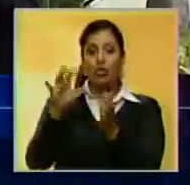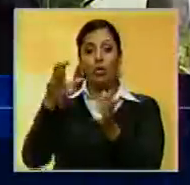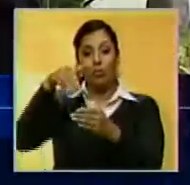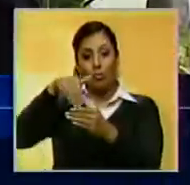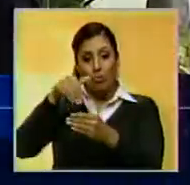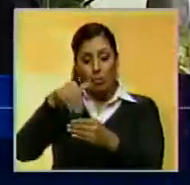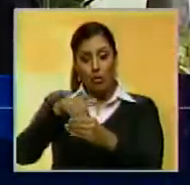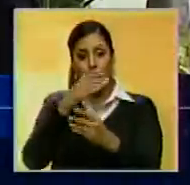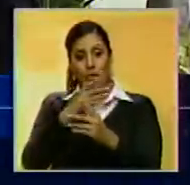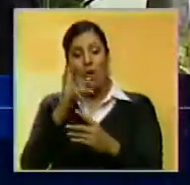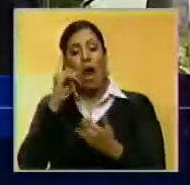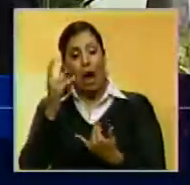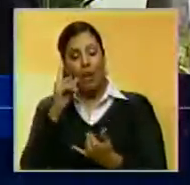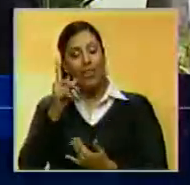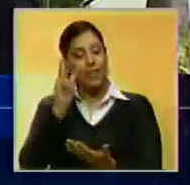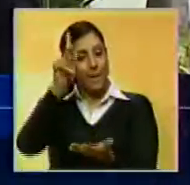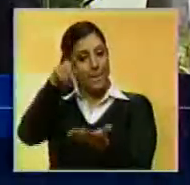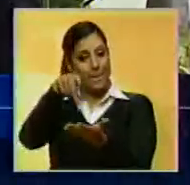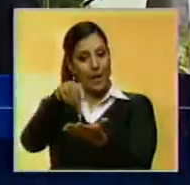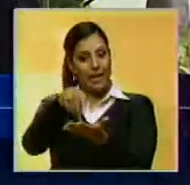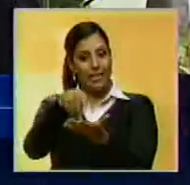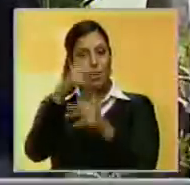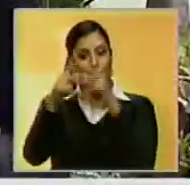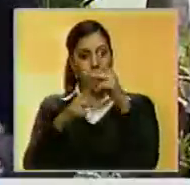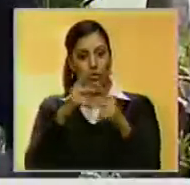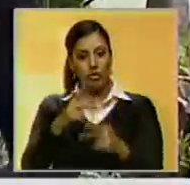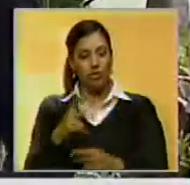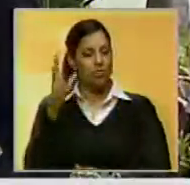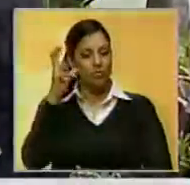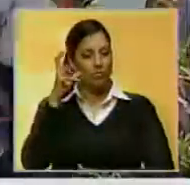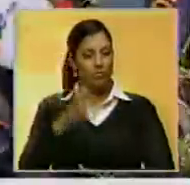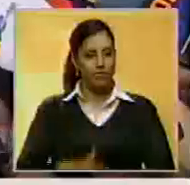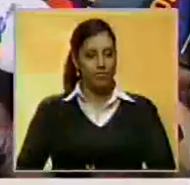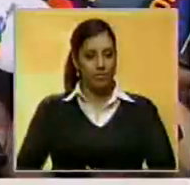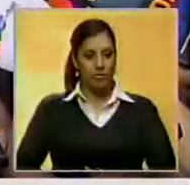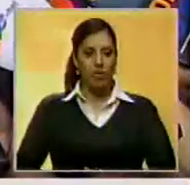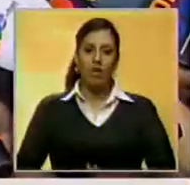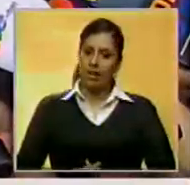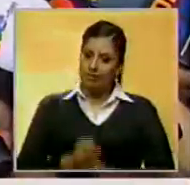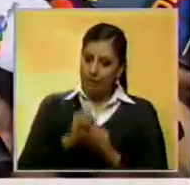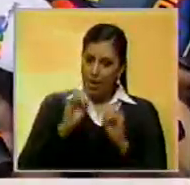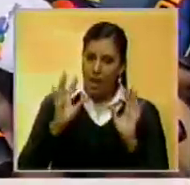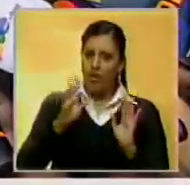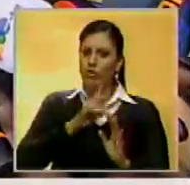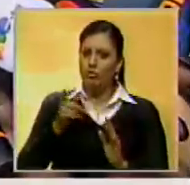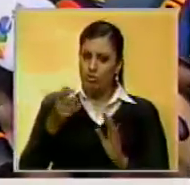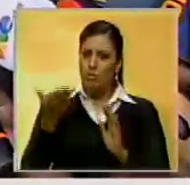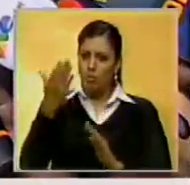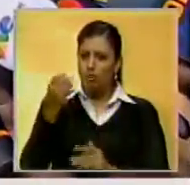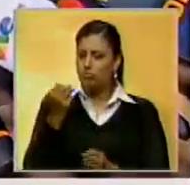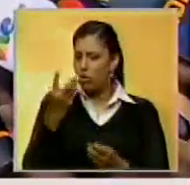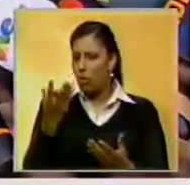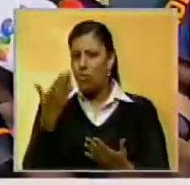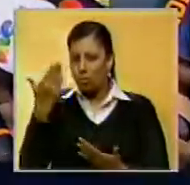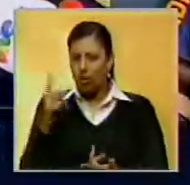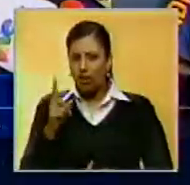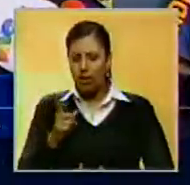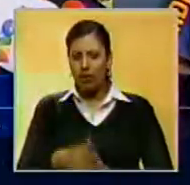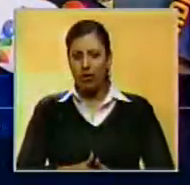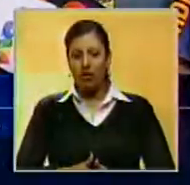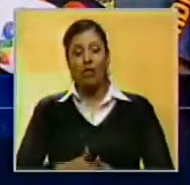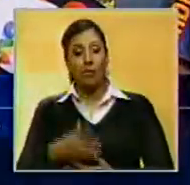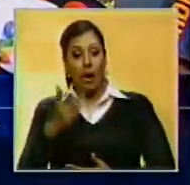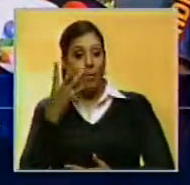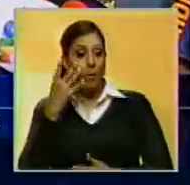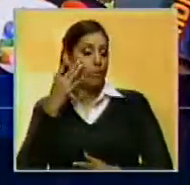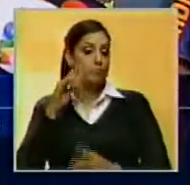el registro electoral puedan participar en el proceso. Escuchemos. Por supuesto que las condiciones importan, ¿cómo no van a importar? Si